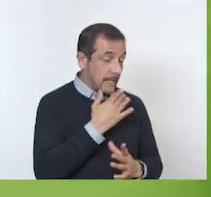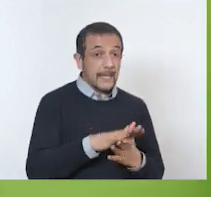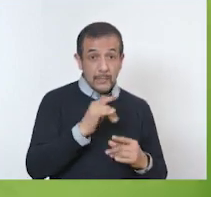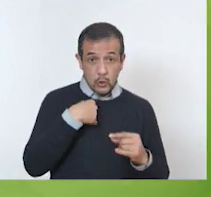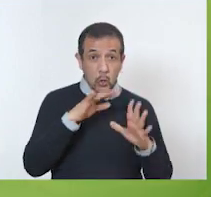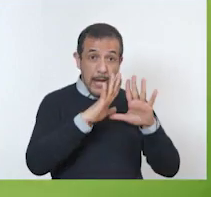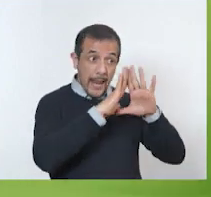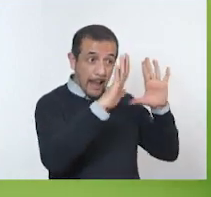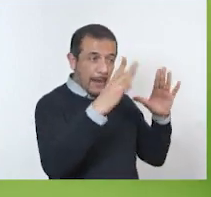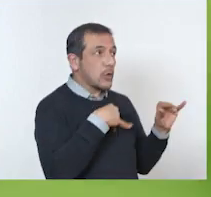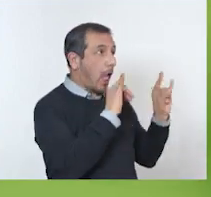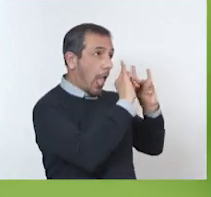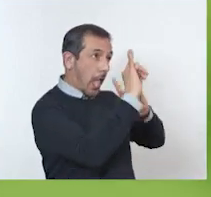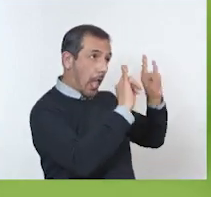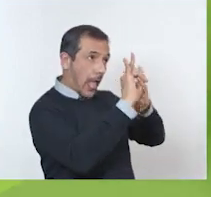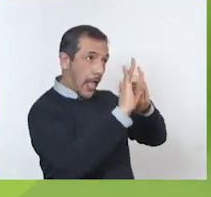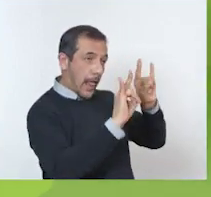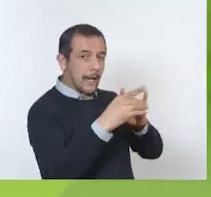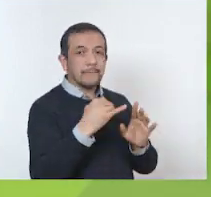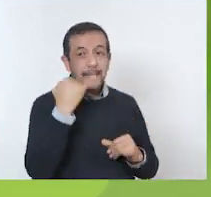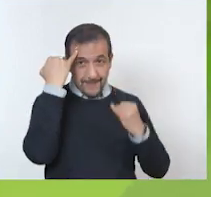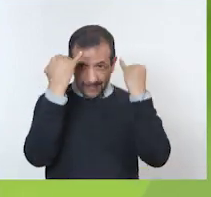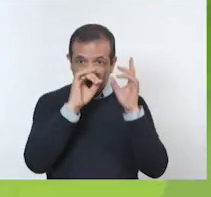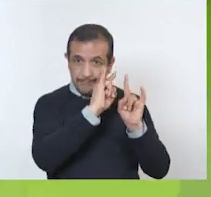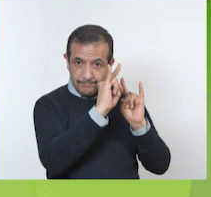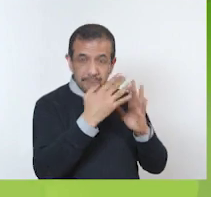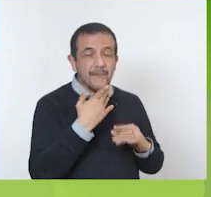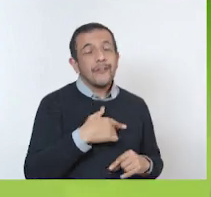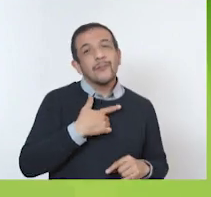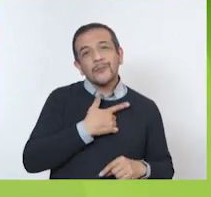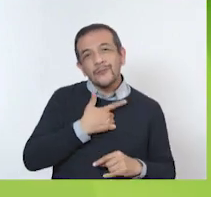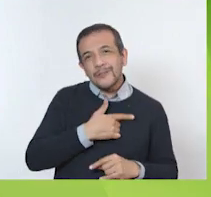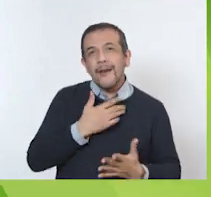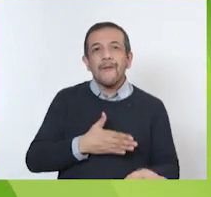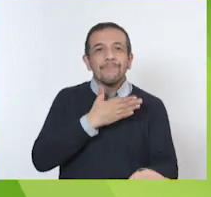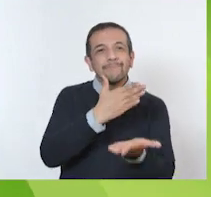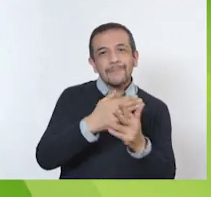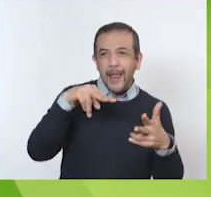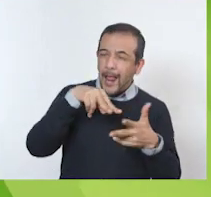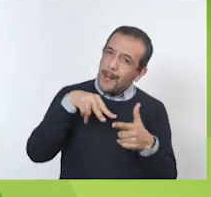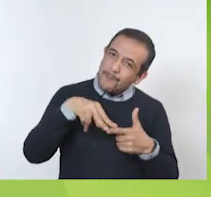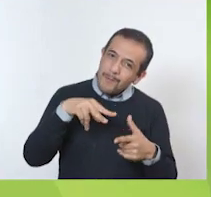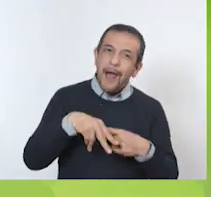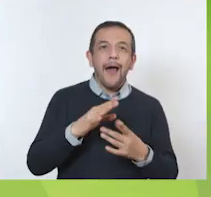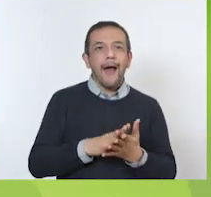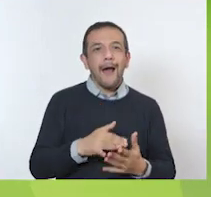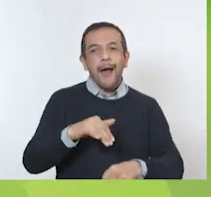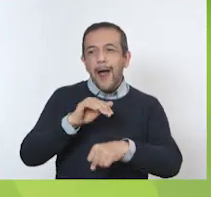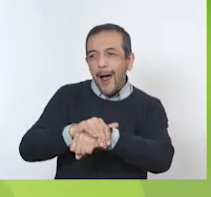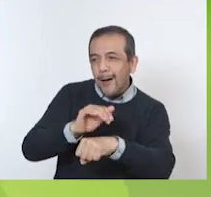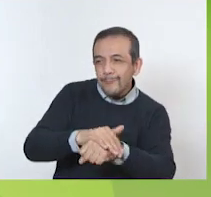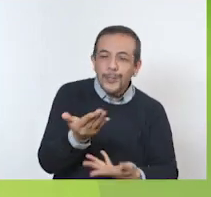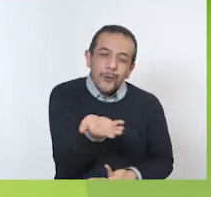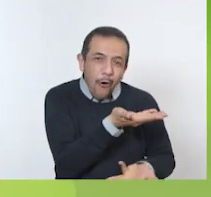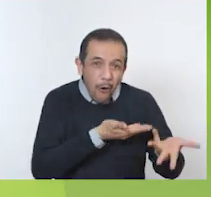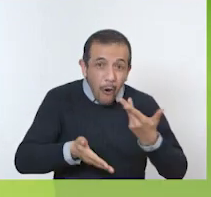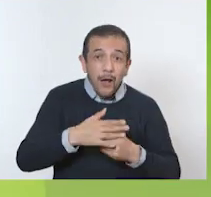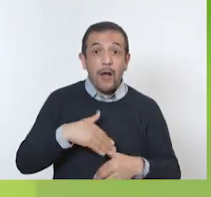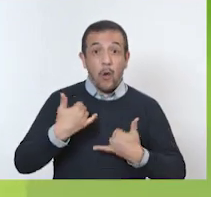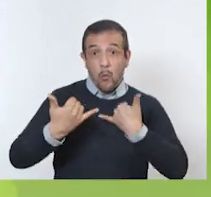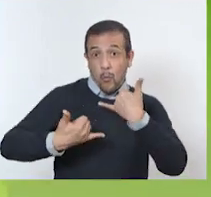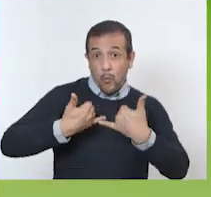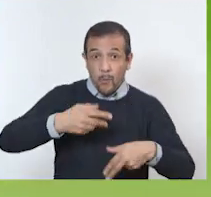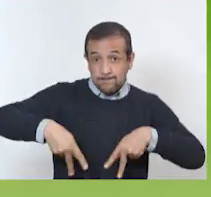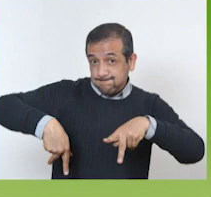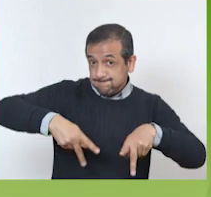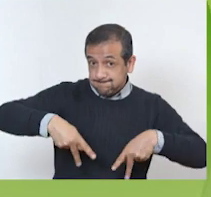en la pared puse algunas cosas. Nos gustaba ir al parque, estar con amigos. Jugar